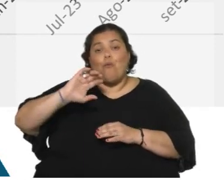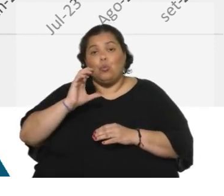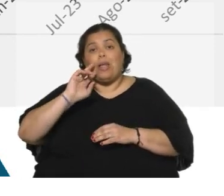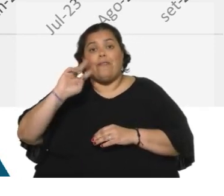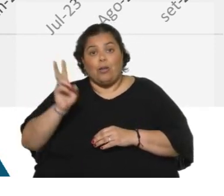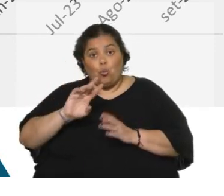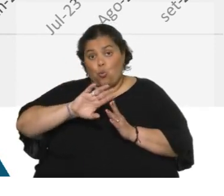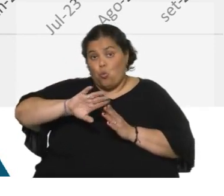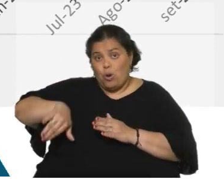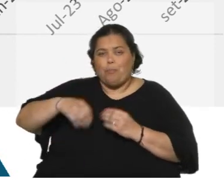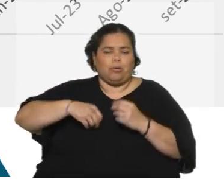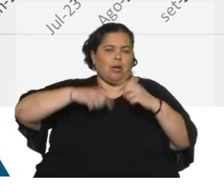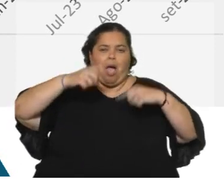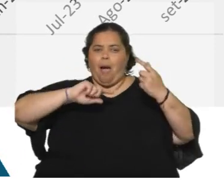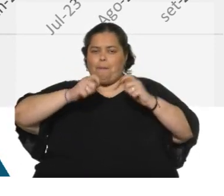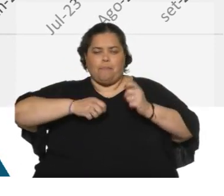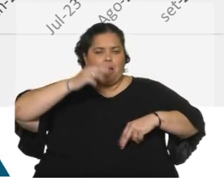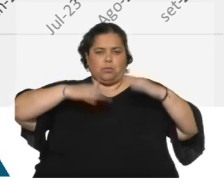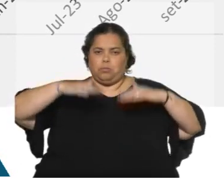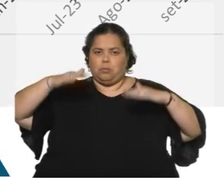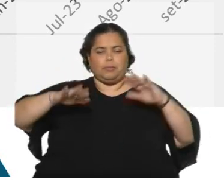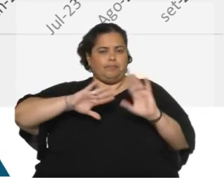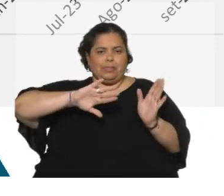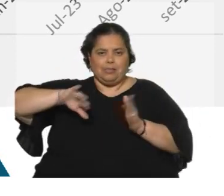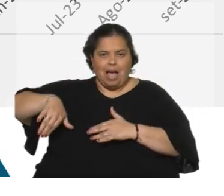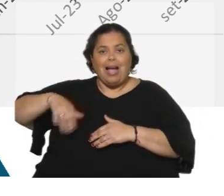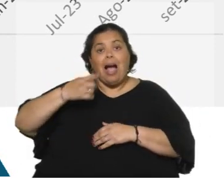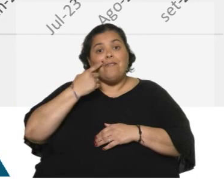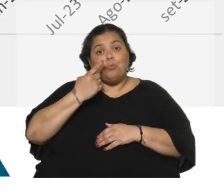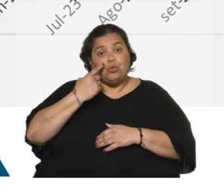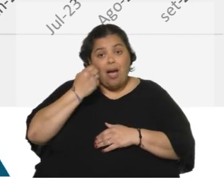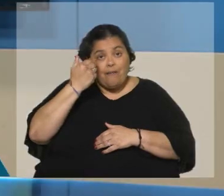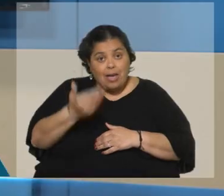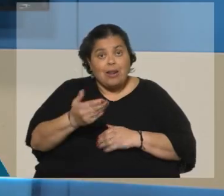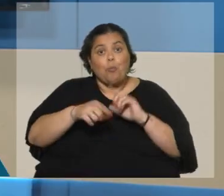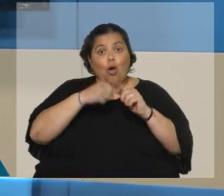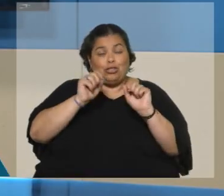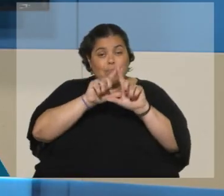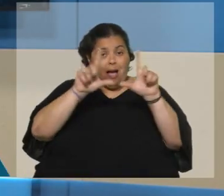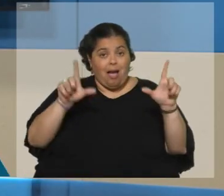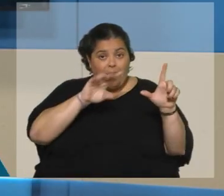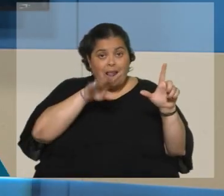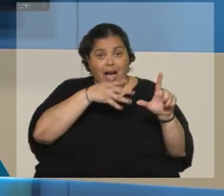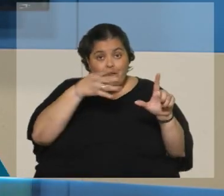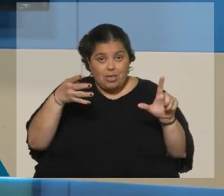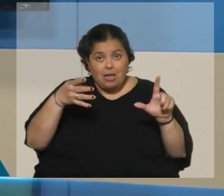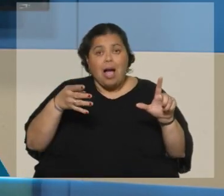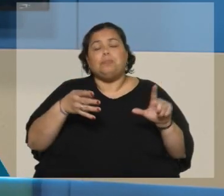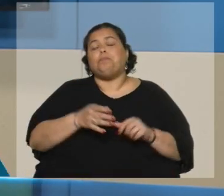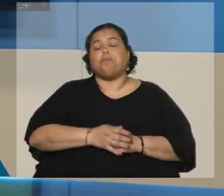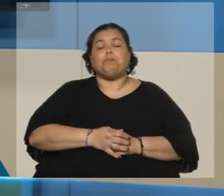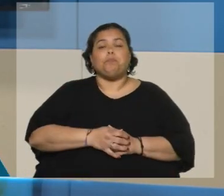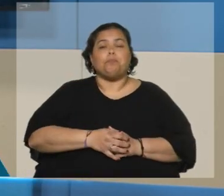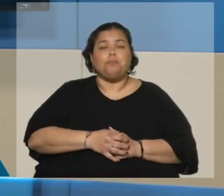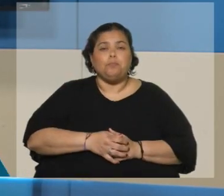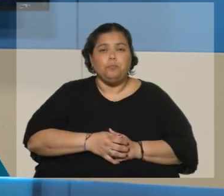verduras por lo volátiles, vamos a ver precisamente en una gráfica que ahora ya ponemos enseguida en